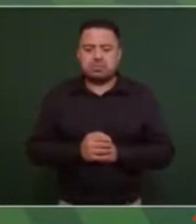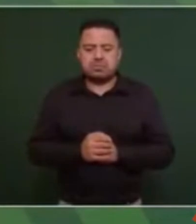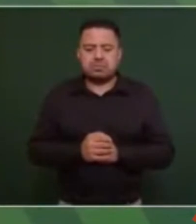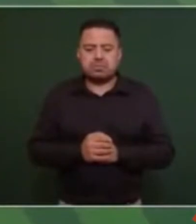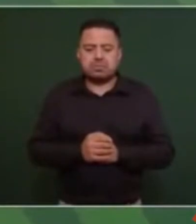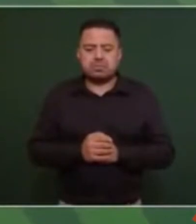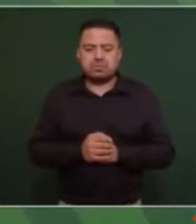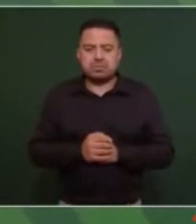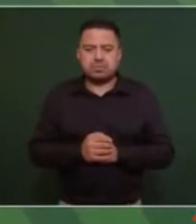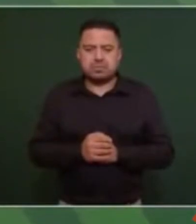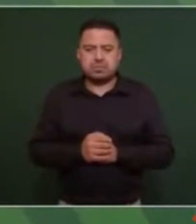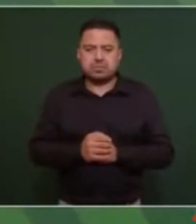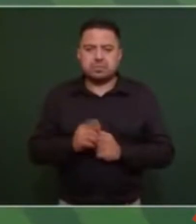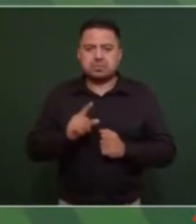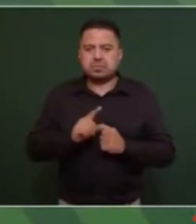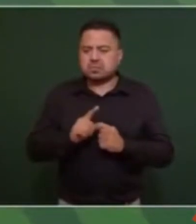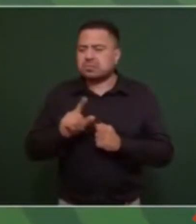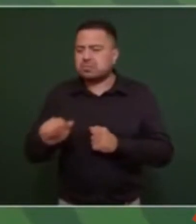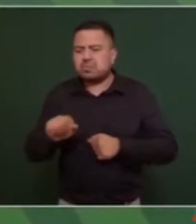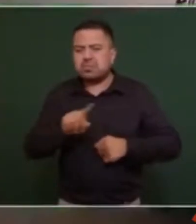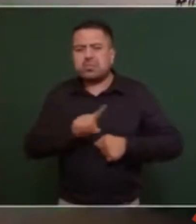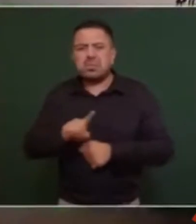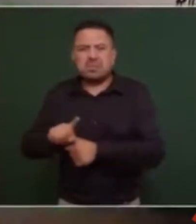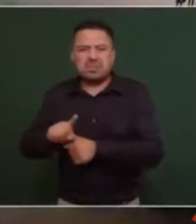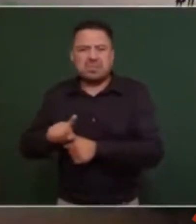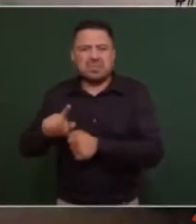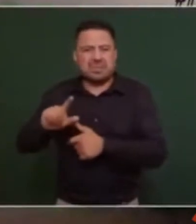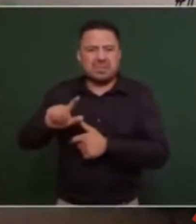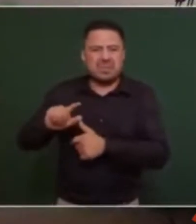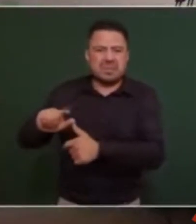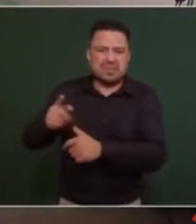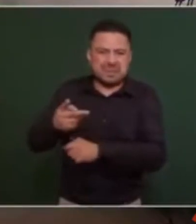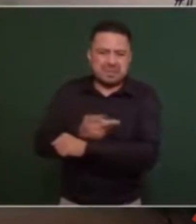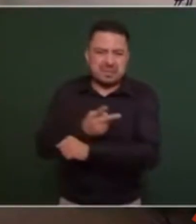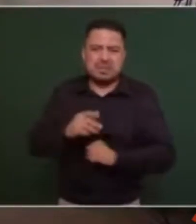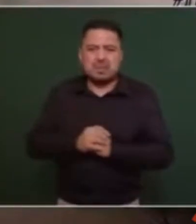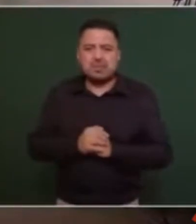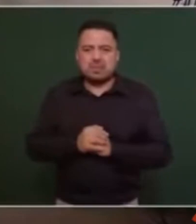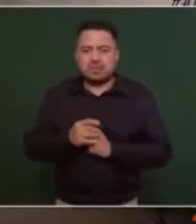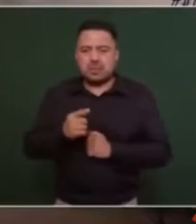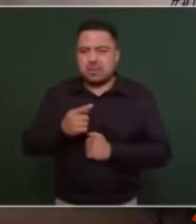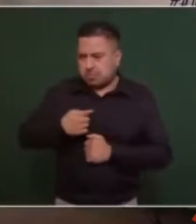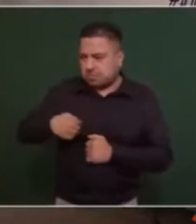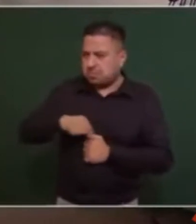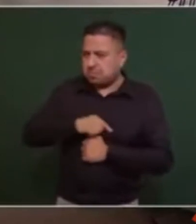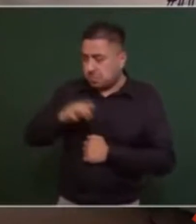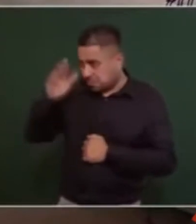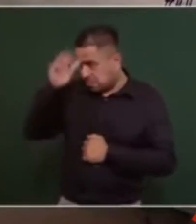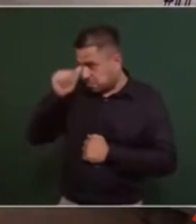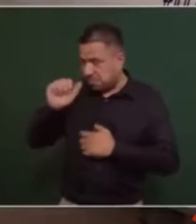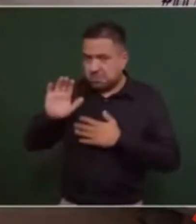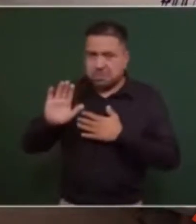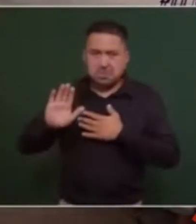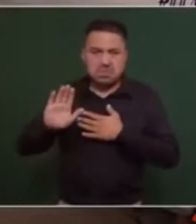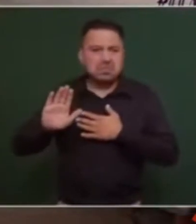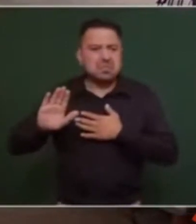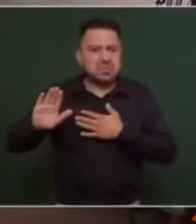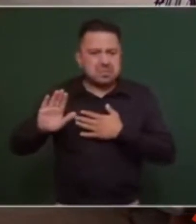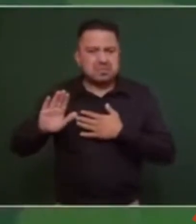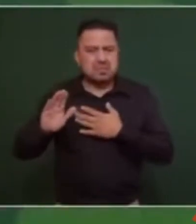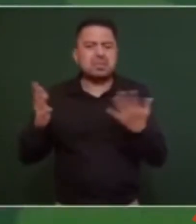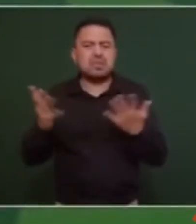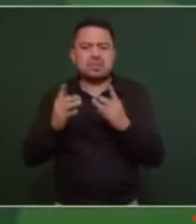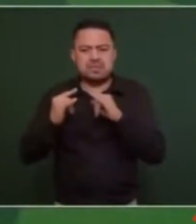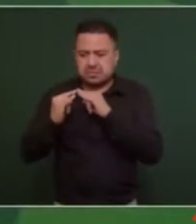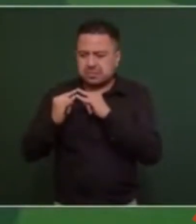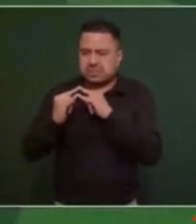días después del huracán e hicimos el compromiso de que se iba a hacer el